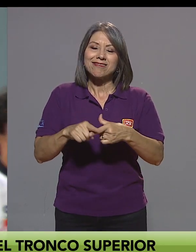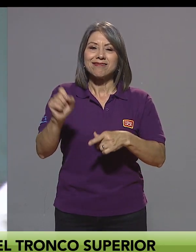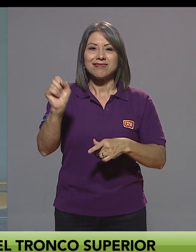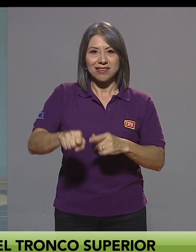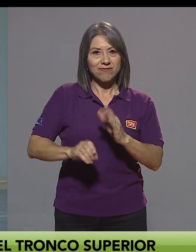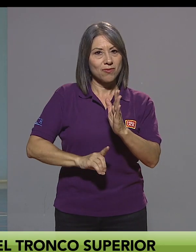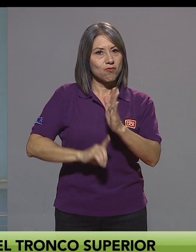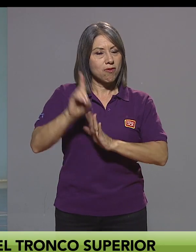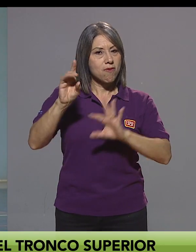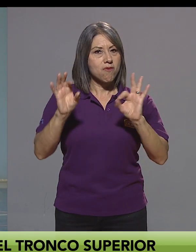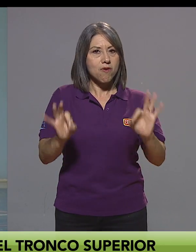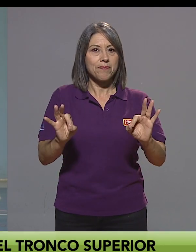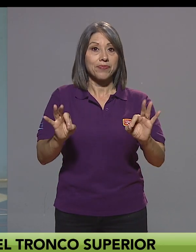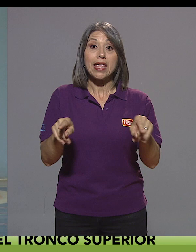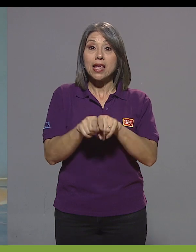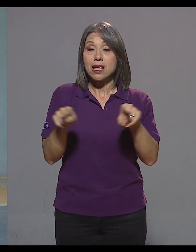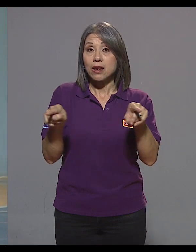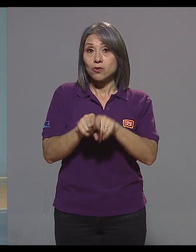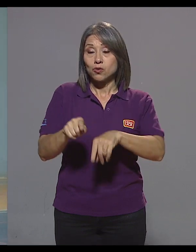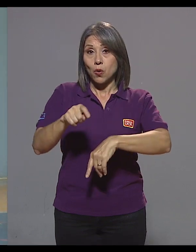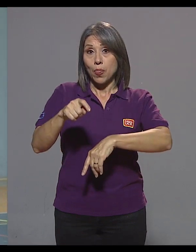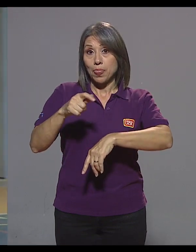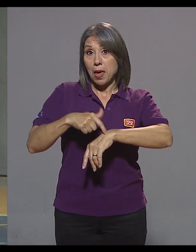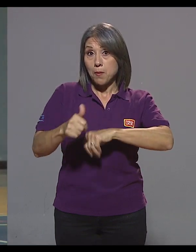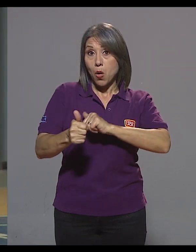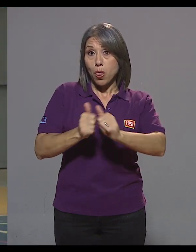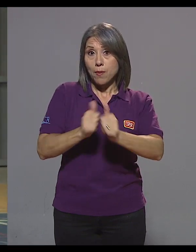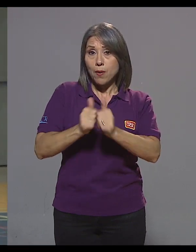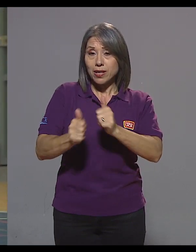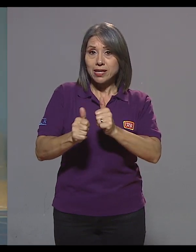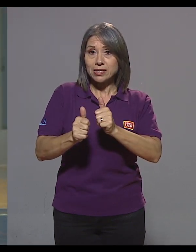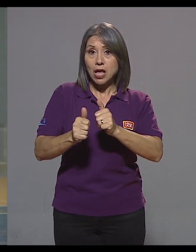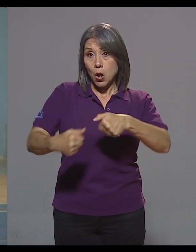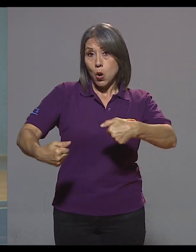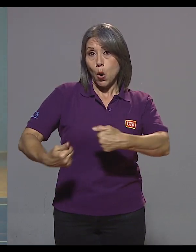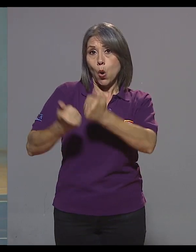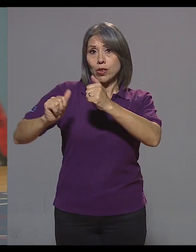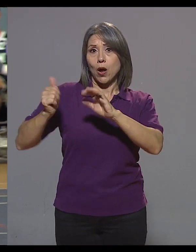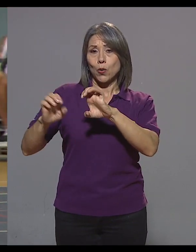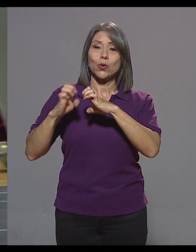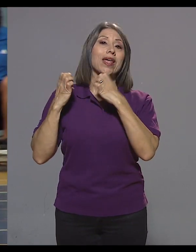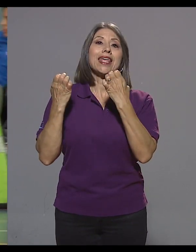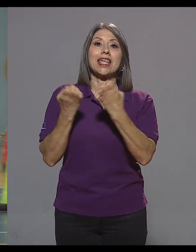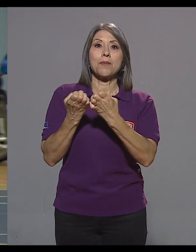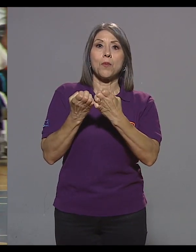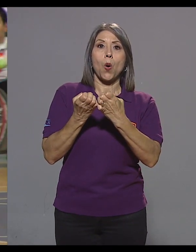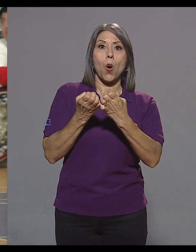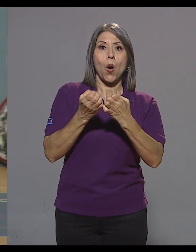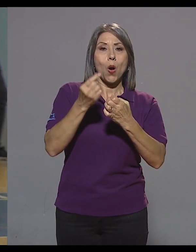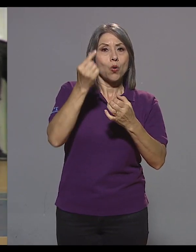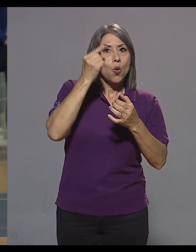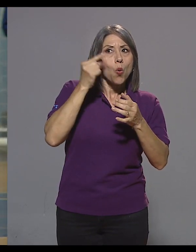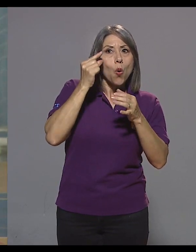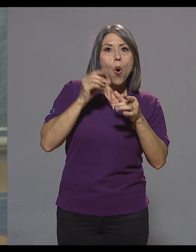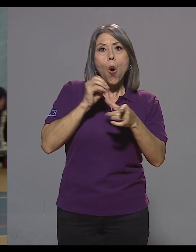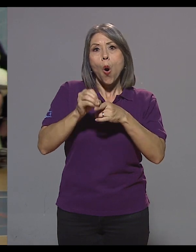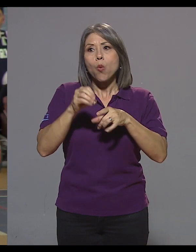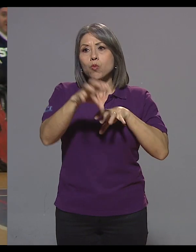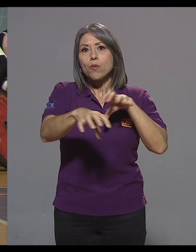bastante desarrollado. Incluso, durante la temporada, para jugar contra otro equipo de estatal o local,